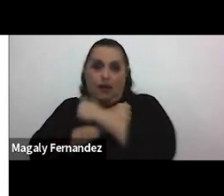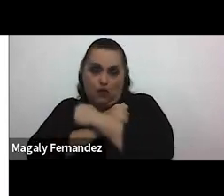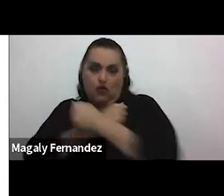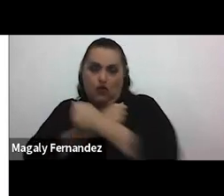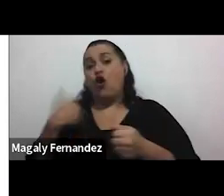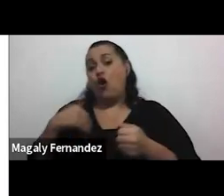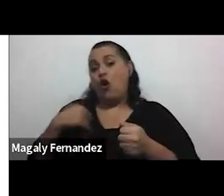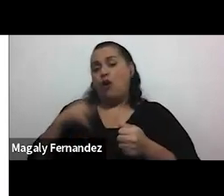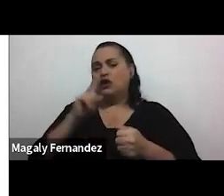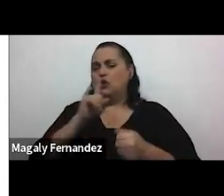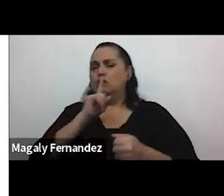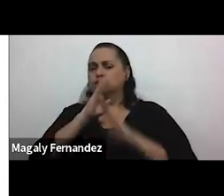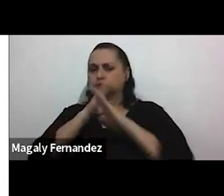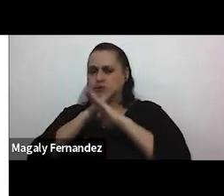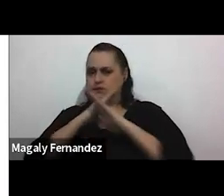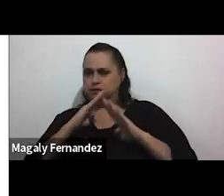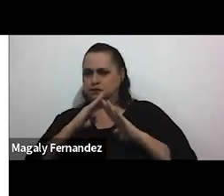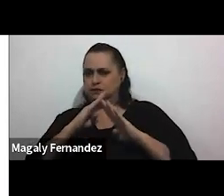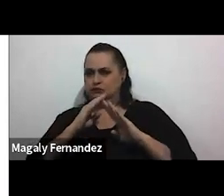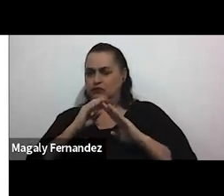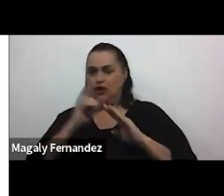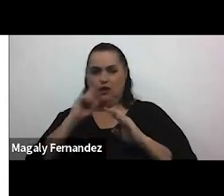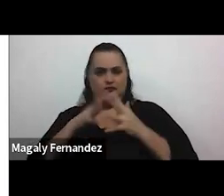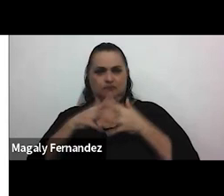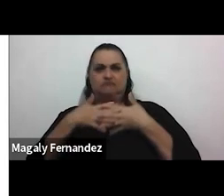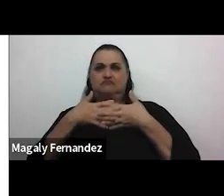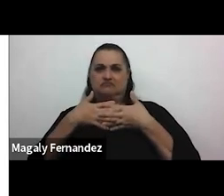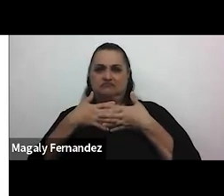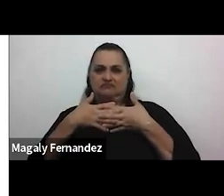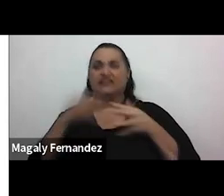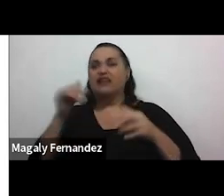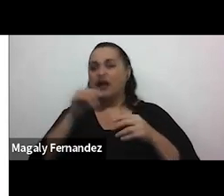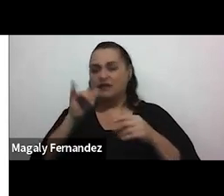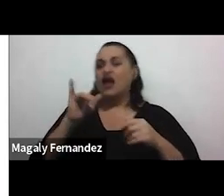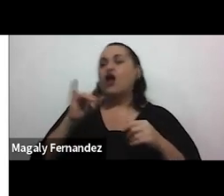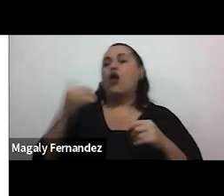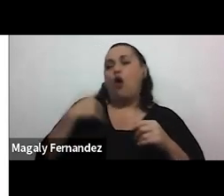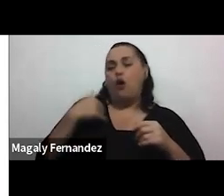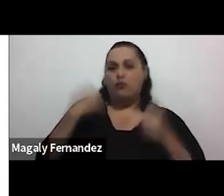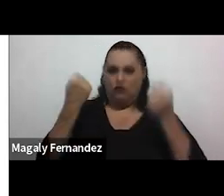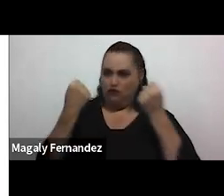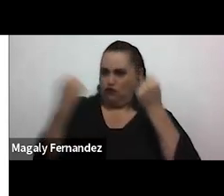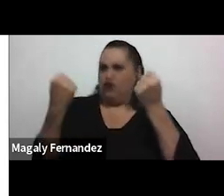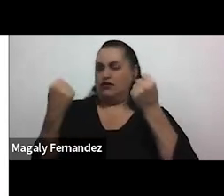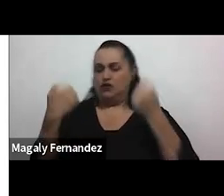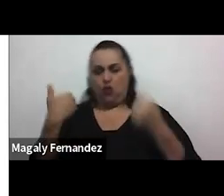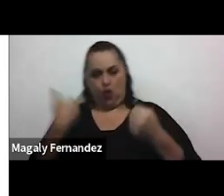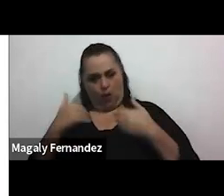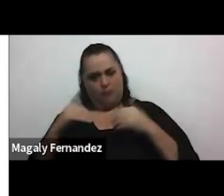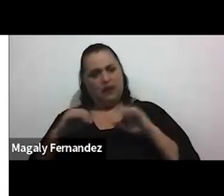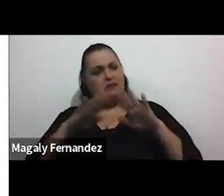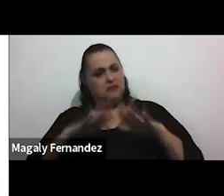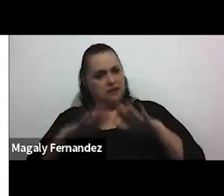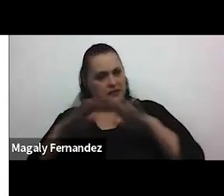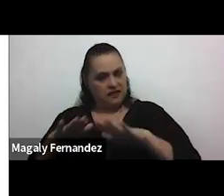anima a ser más reservados. Y que en una ruptura, por ejemplo, el hombre se mantiene fuerte, se mantiene tranquilo,